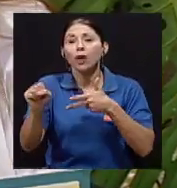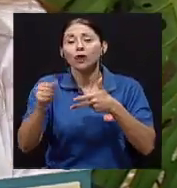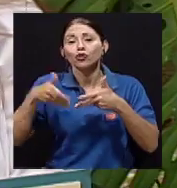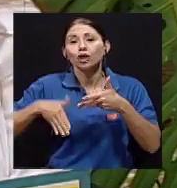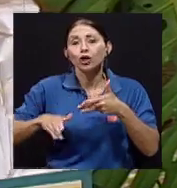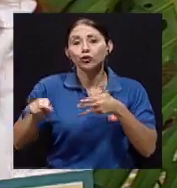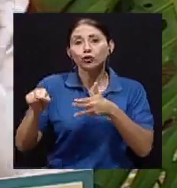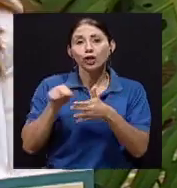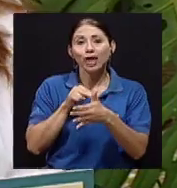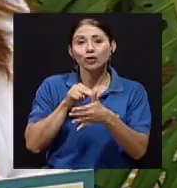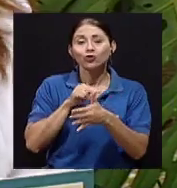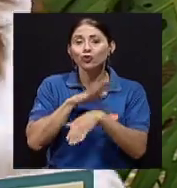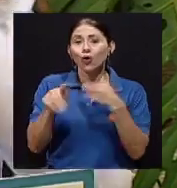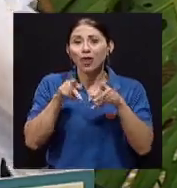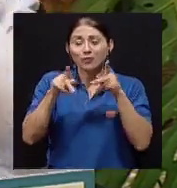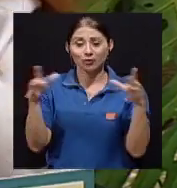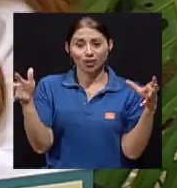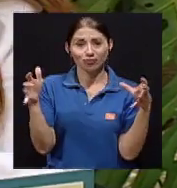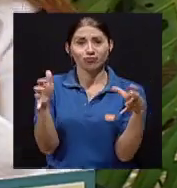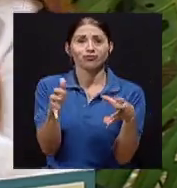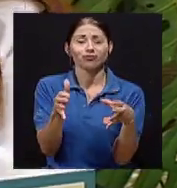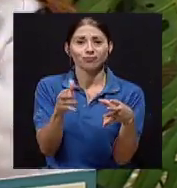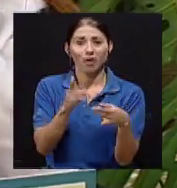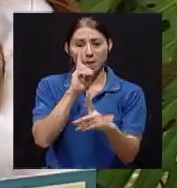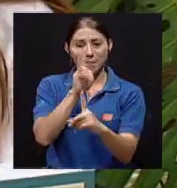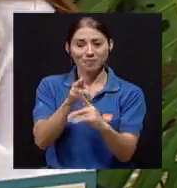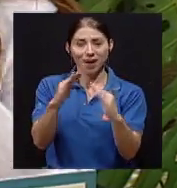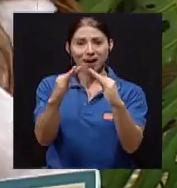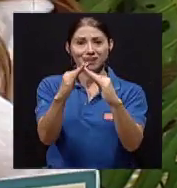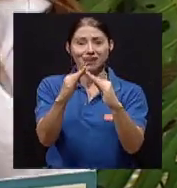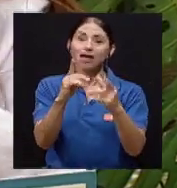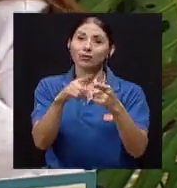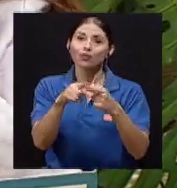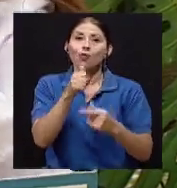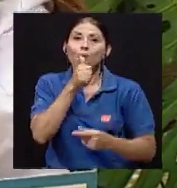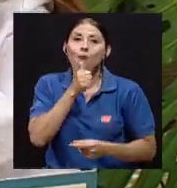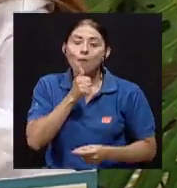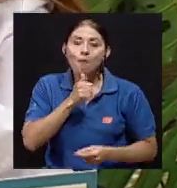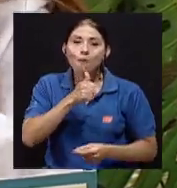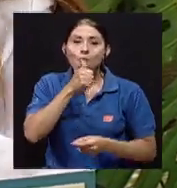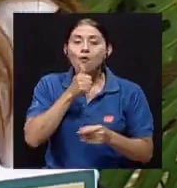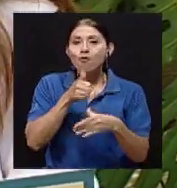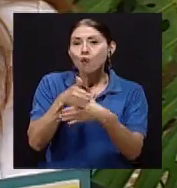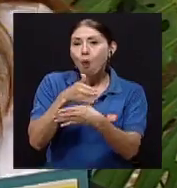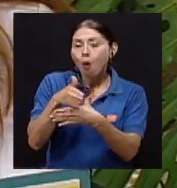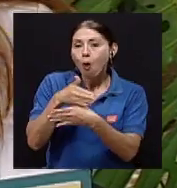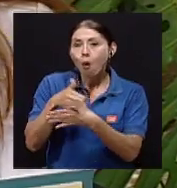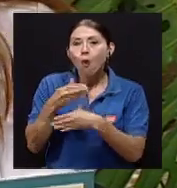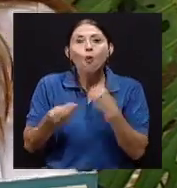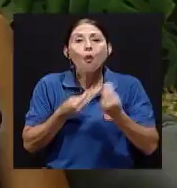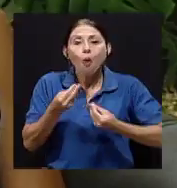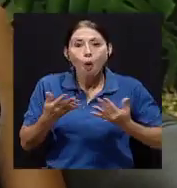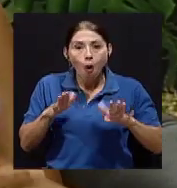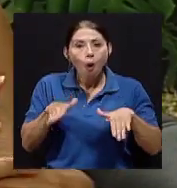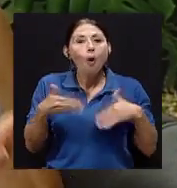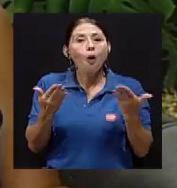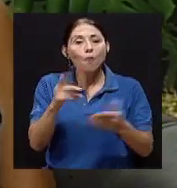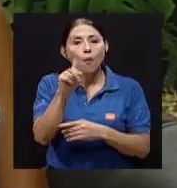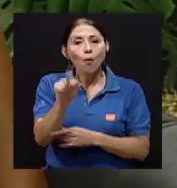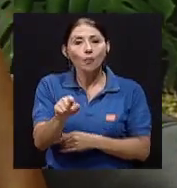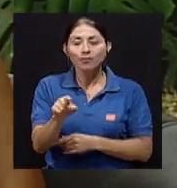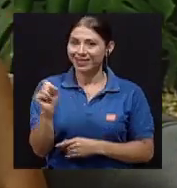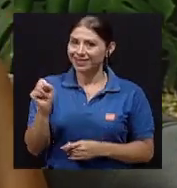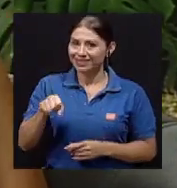vivienda. Y también la tolerancia y la convivencia, ¿cómo se las ingenia uno en ese sentido también, Verónica? Abrir